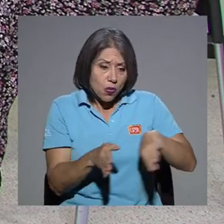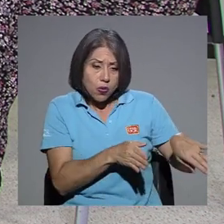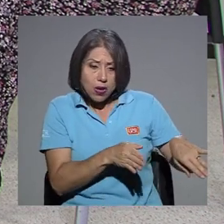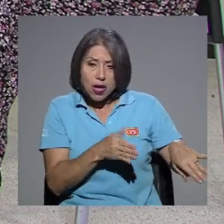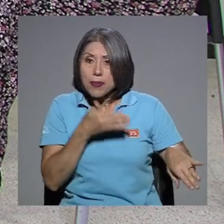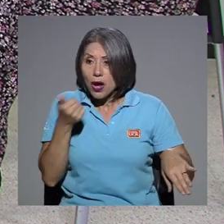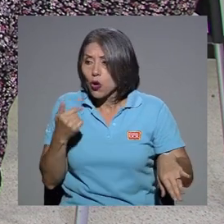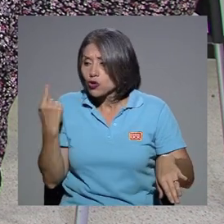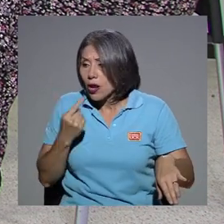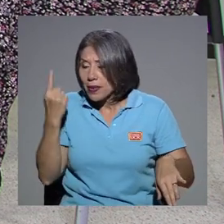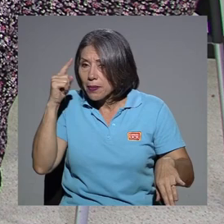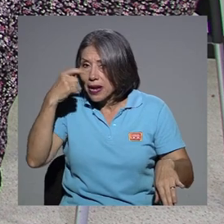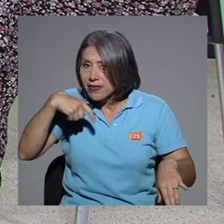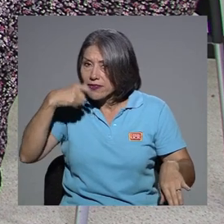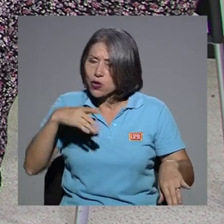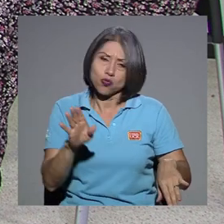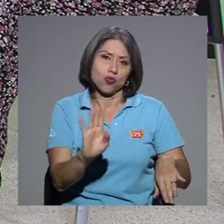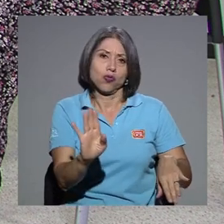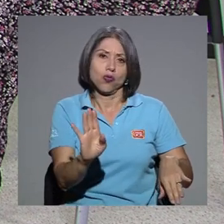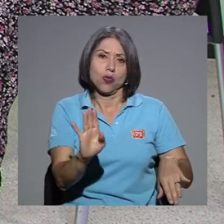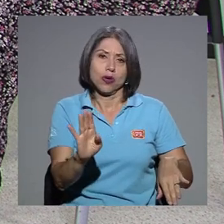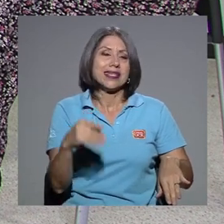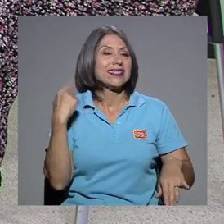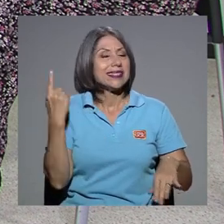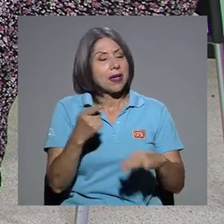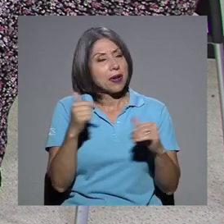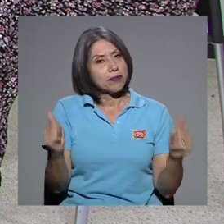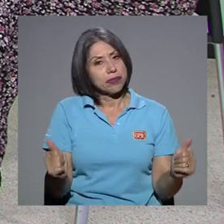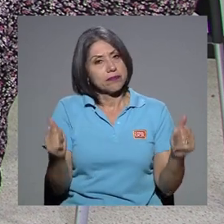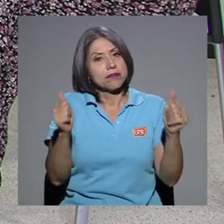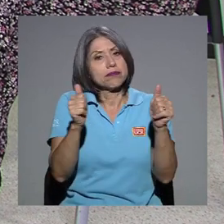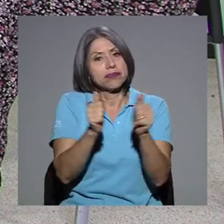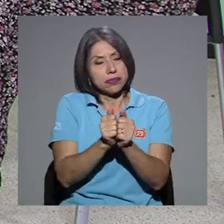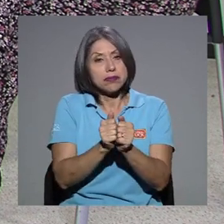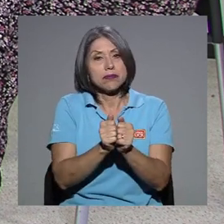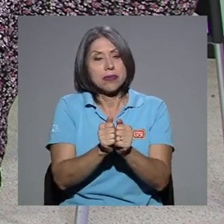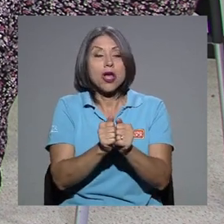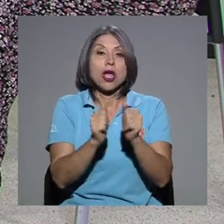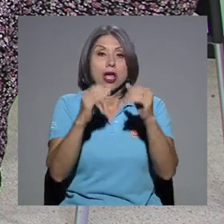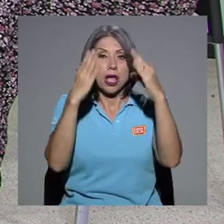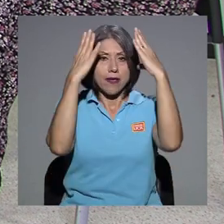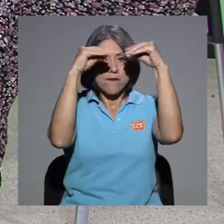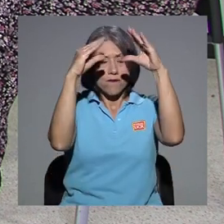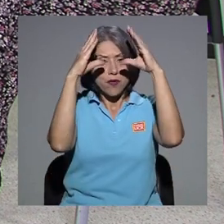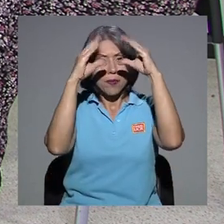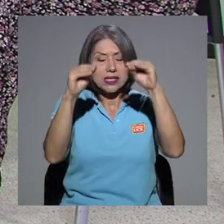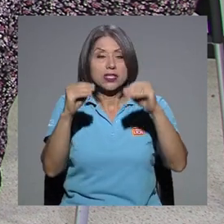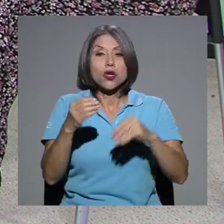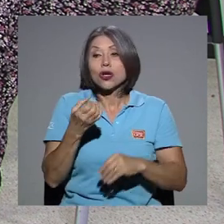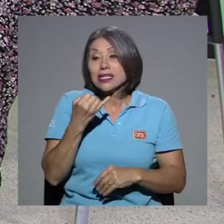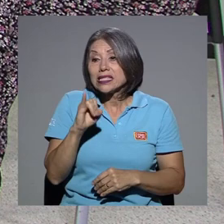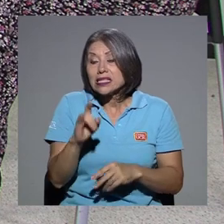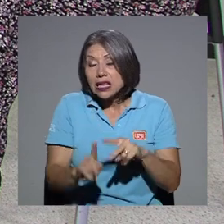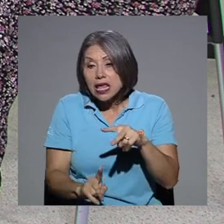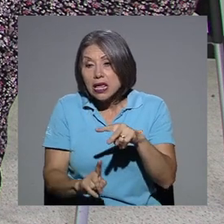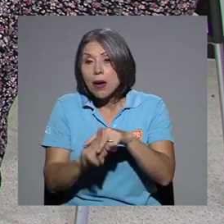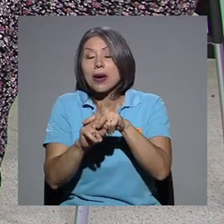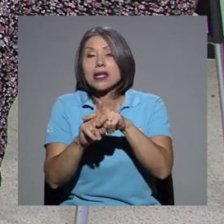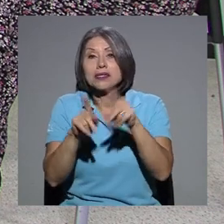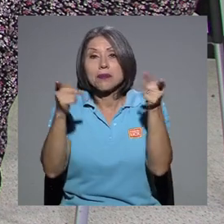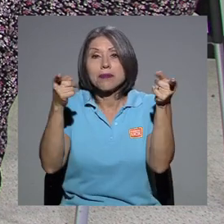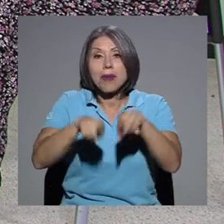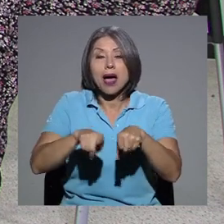tomar para los refrios, cosas por el estilo. Entonces, siempre está muy de la mano, de la información, ¿verdad? Si ya aparece un caso, pues significa que ya